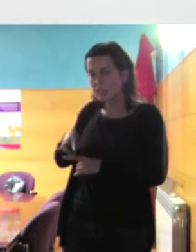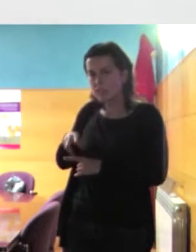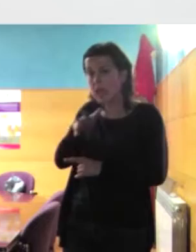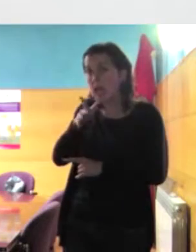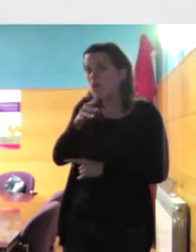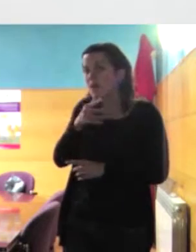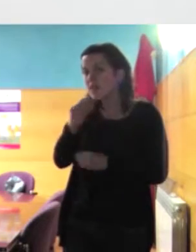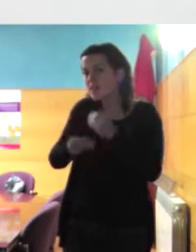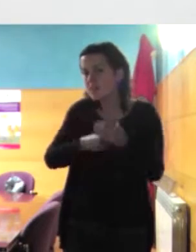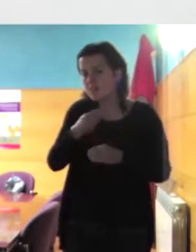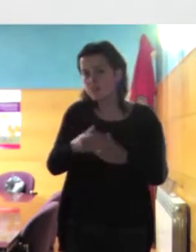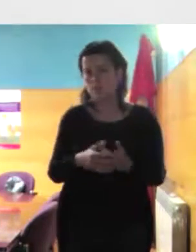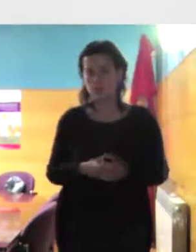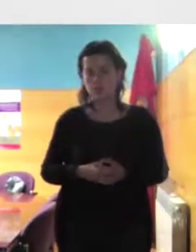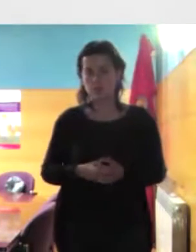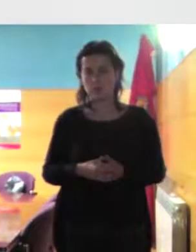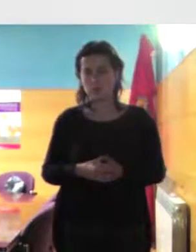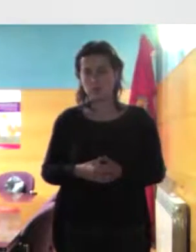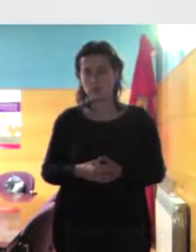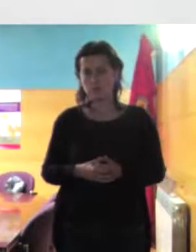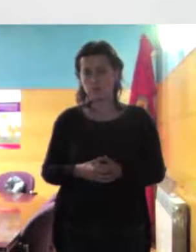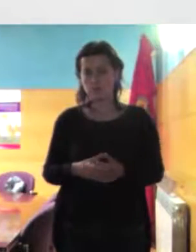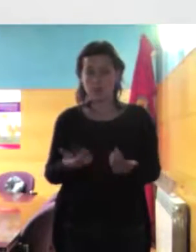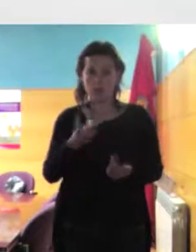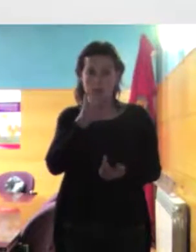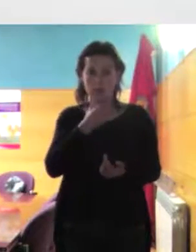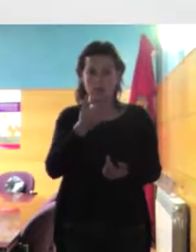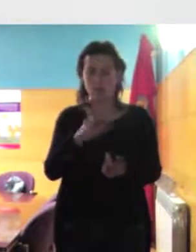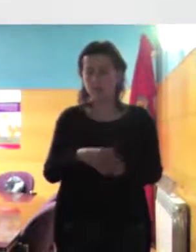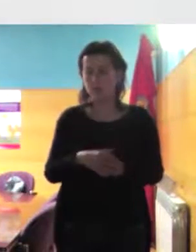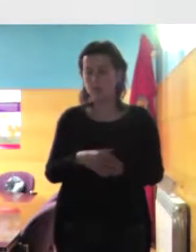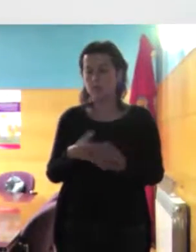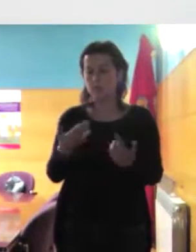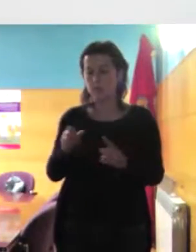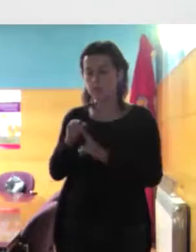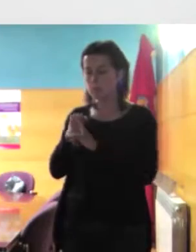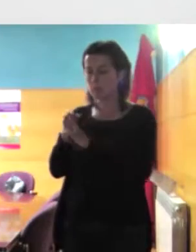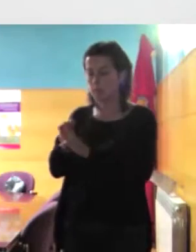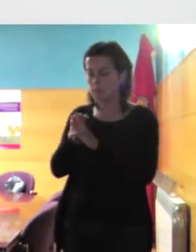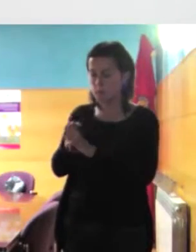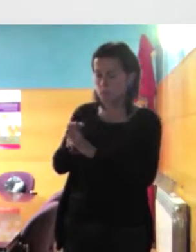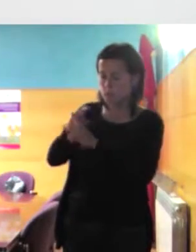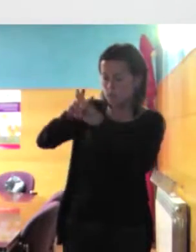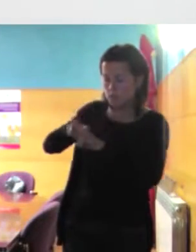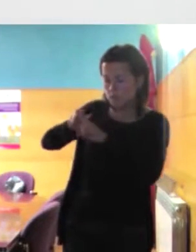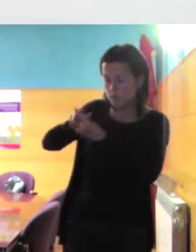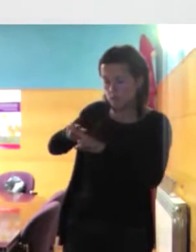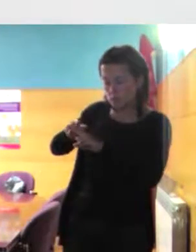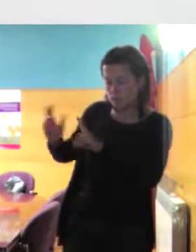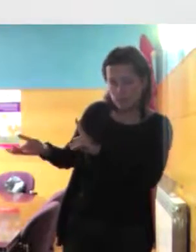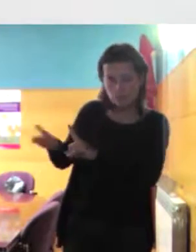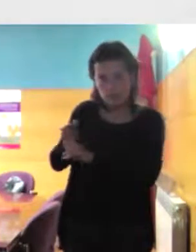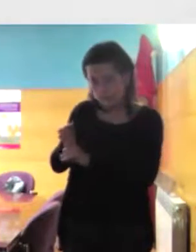decir que es más fácil decir bueno vamos a identificar las presiones y las opresiones pero